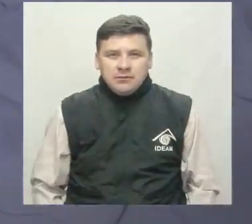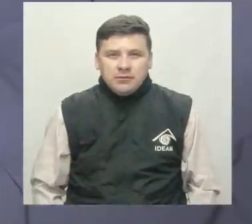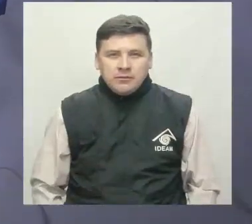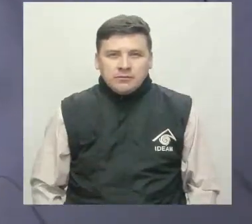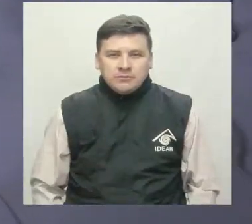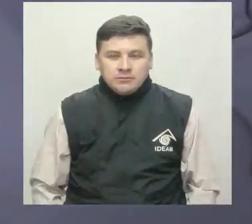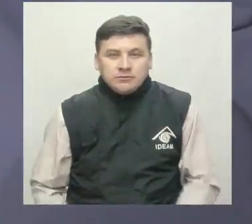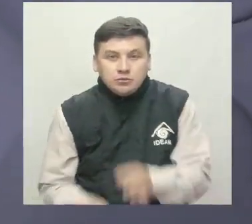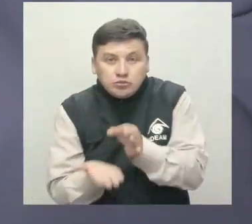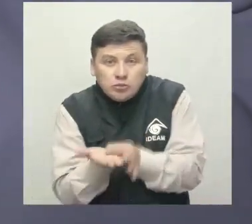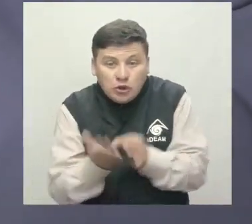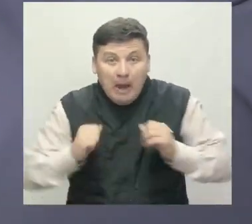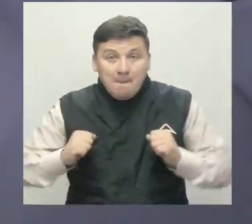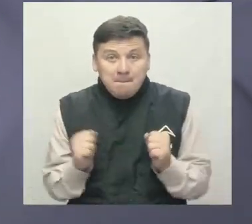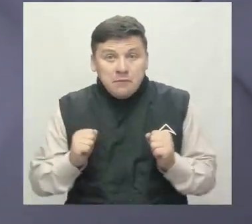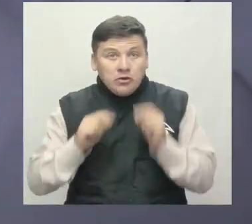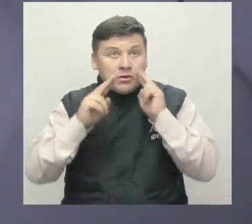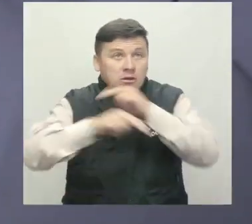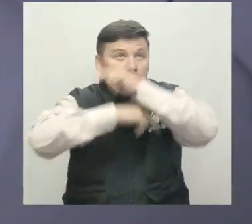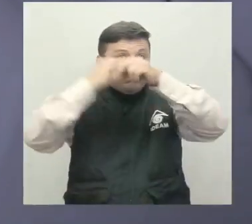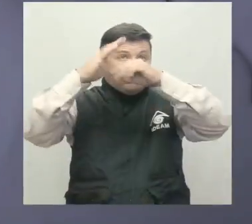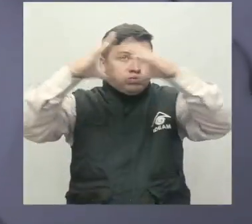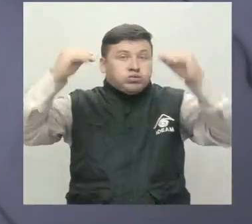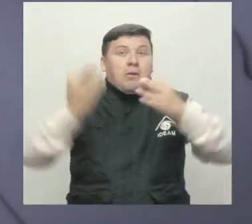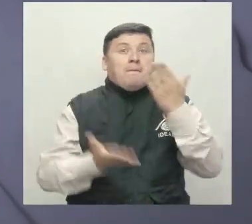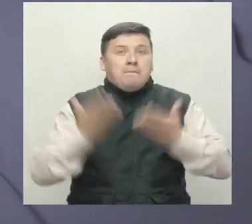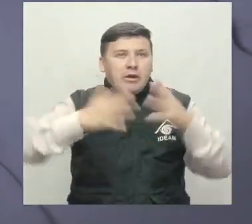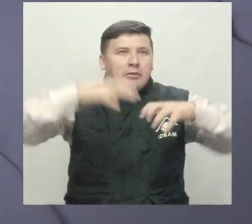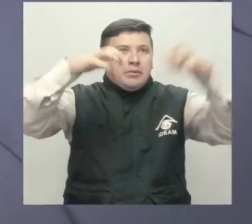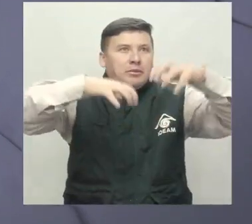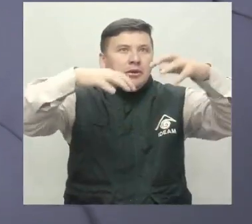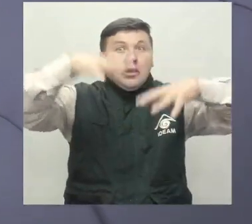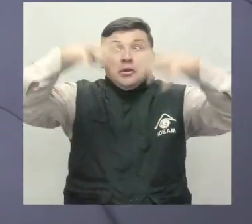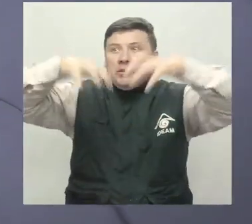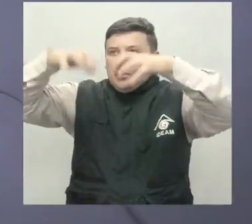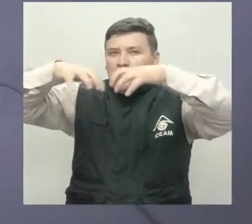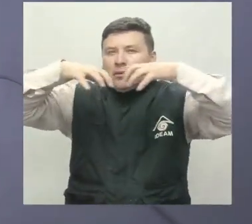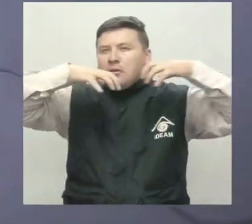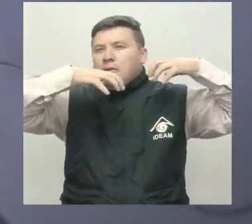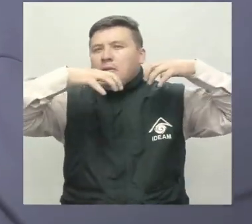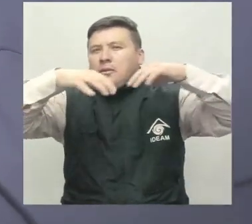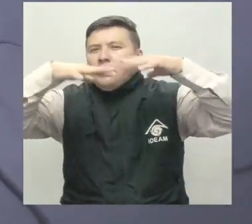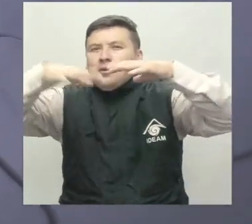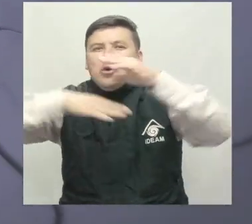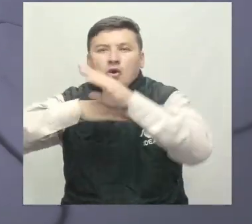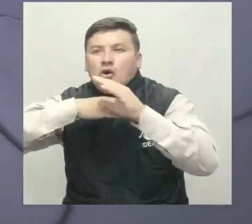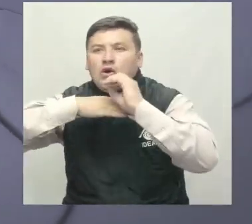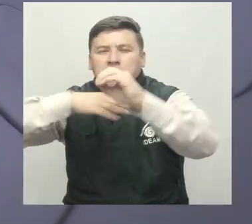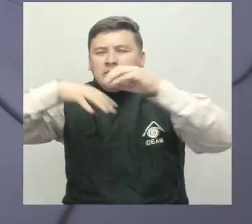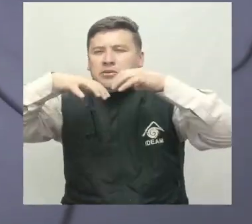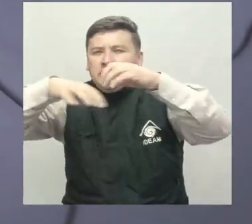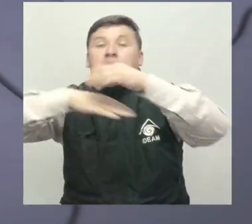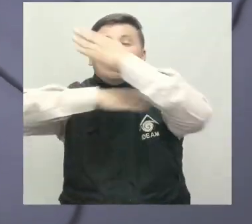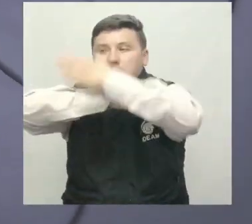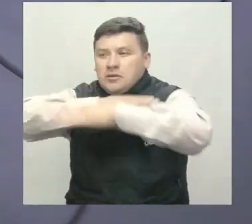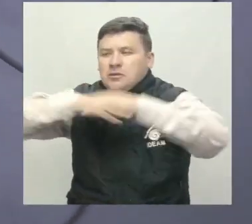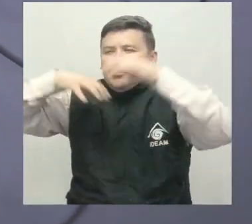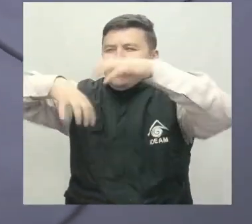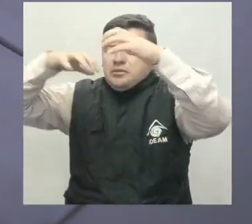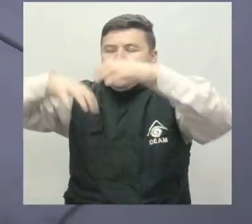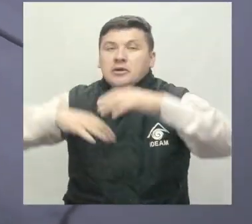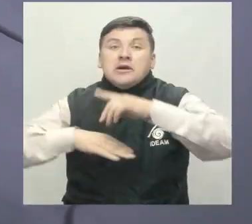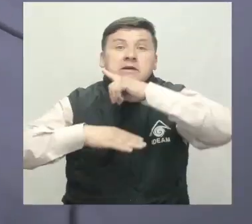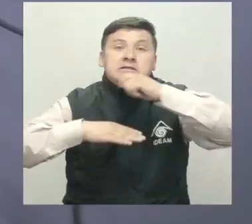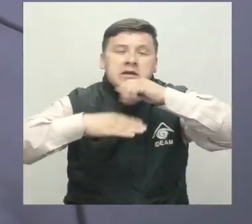La capital es prima cielos semicubiertos con posibilidad de lloviznas en zonas del occidente de la ciudad y de la sabana, y tiempo